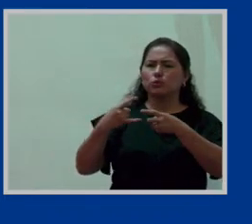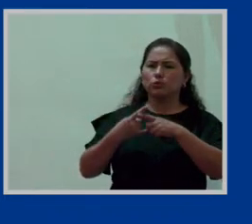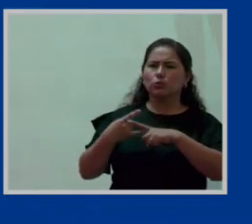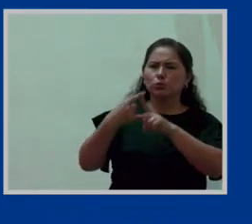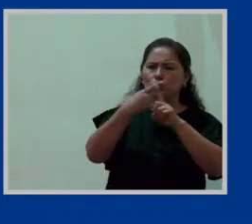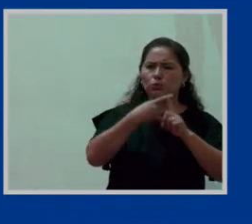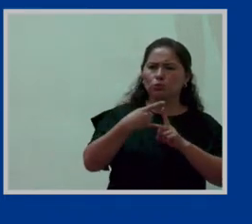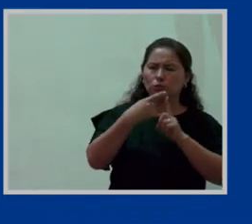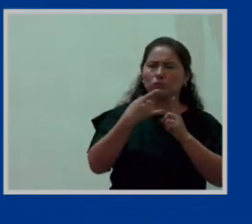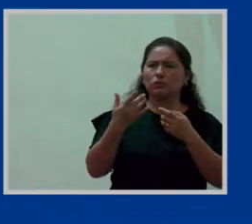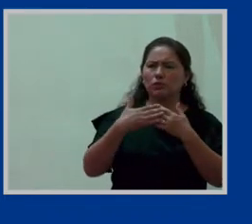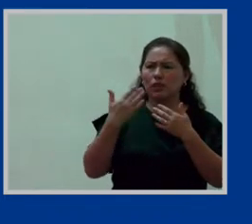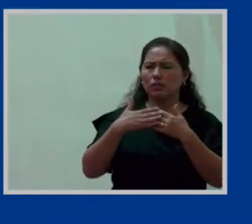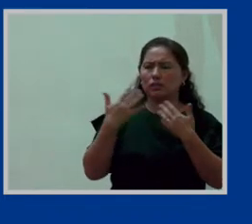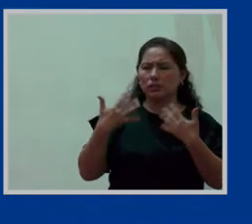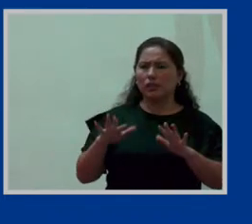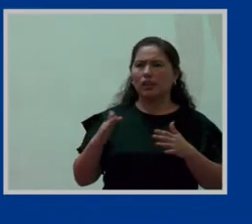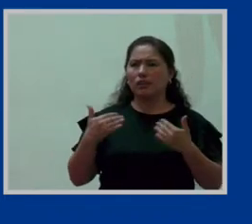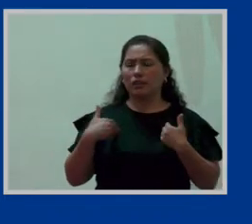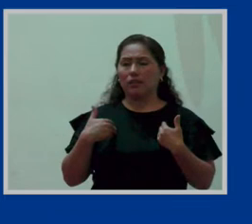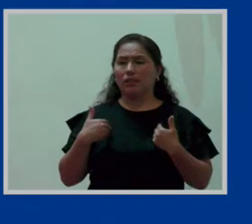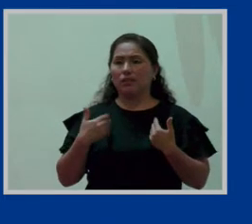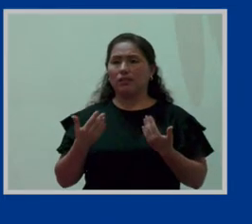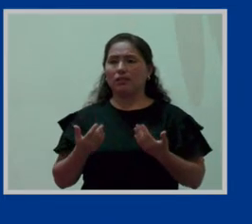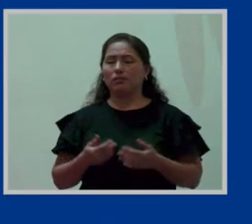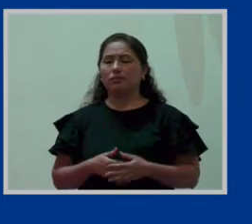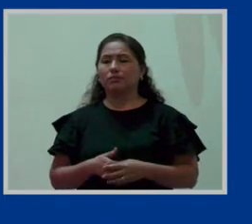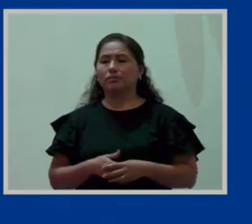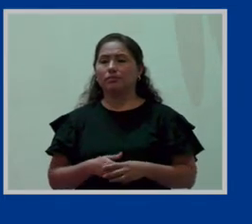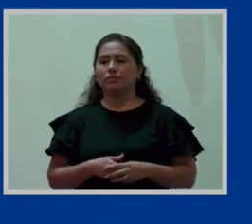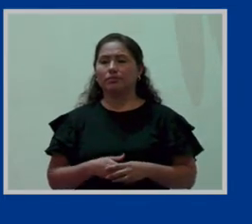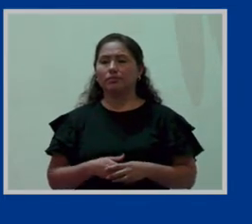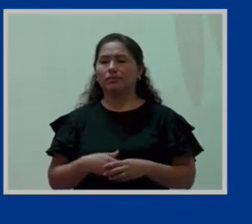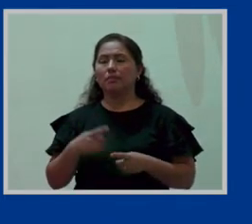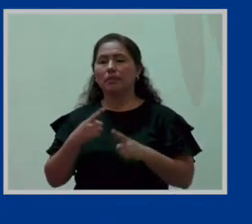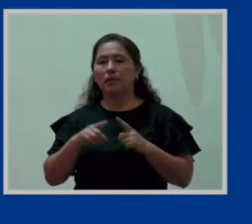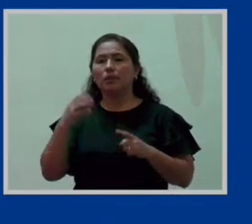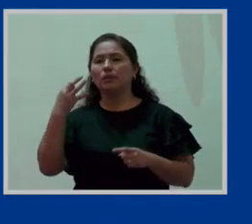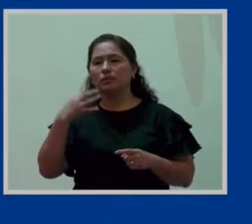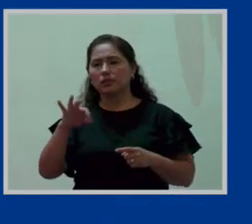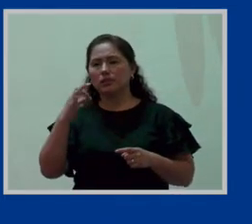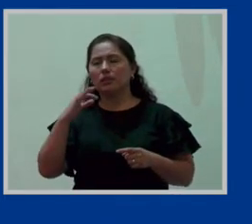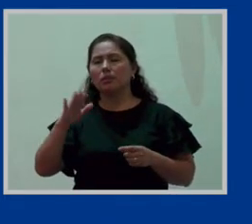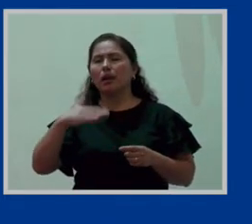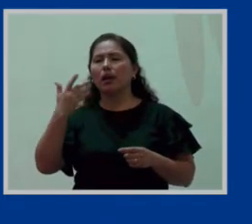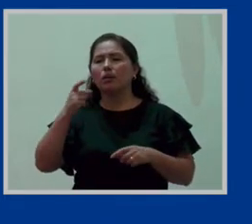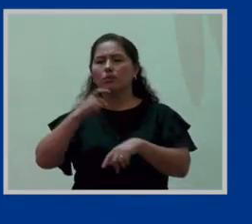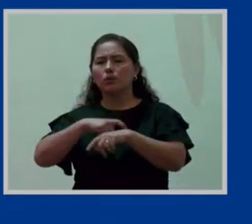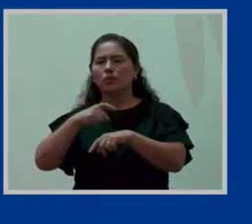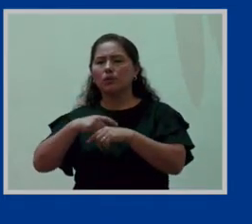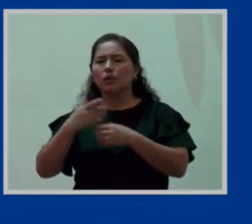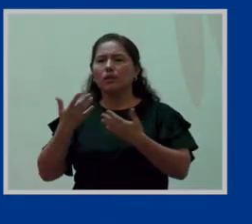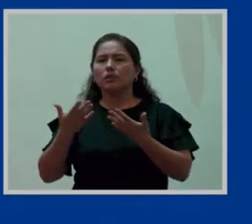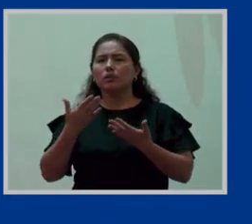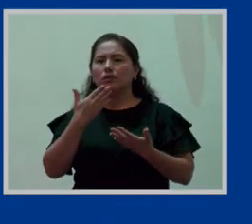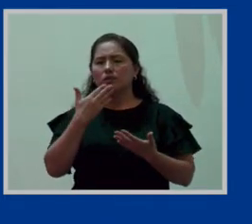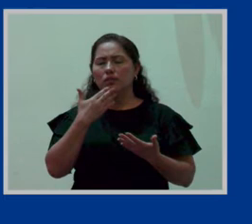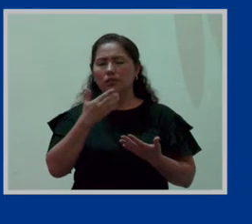efectivamente pero a pesar de la virtualidad siempre hay un momento en los cuales